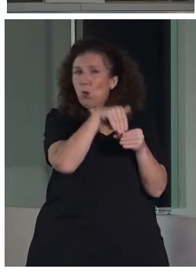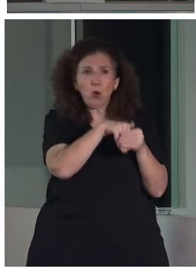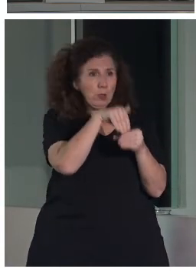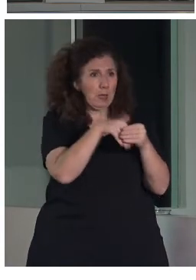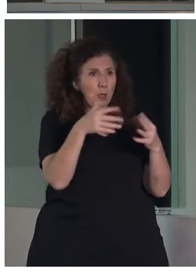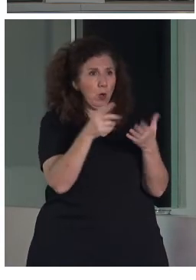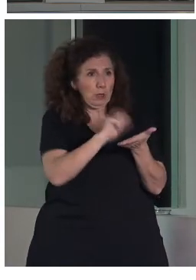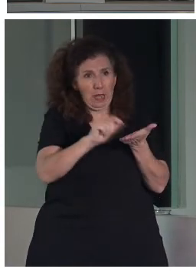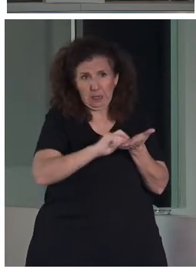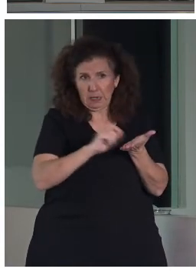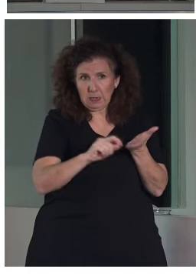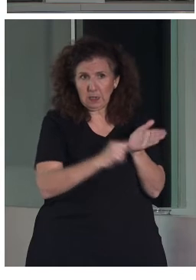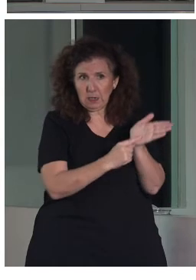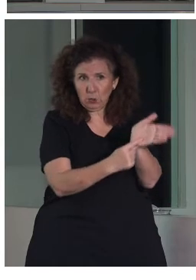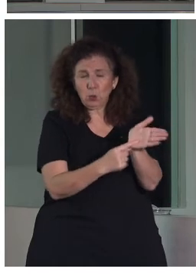escritos.